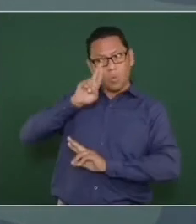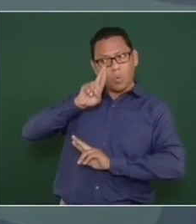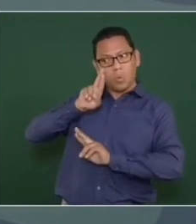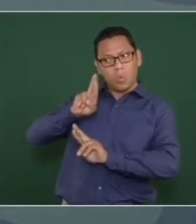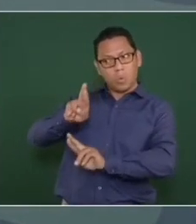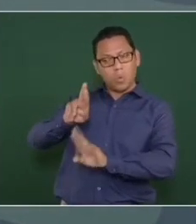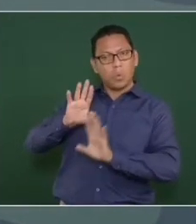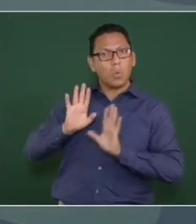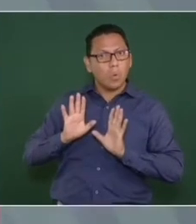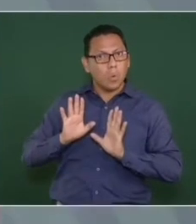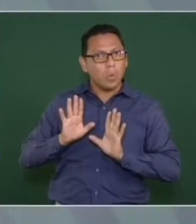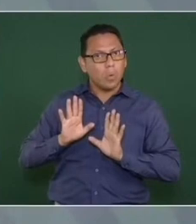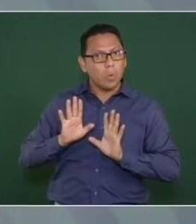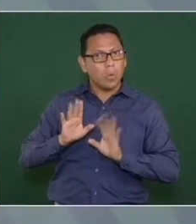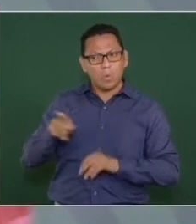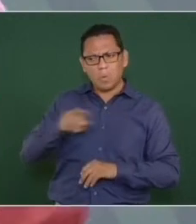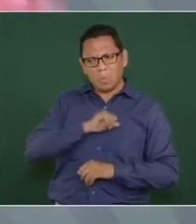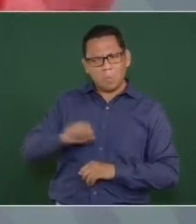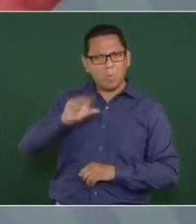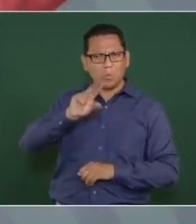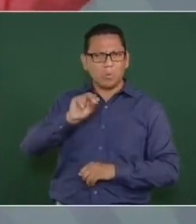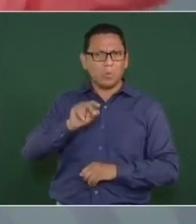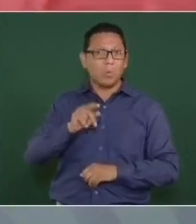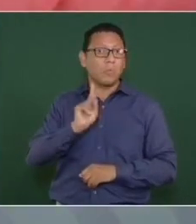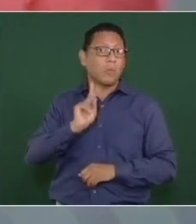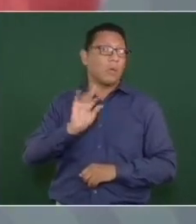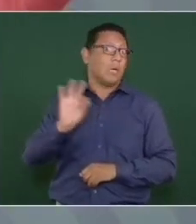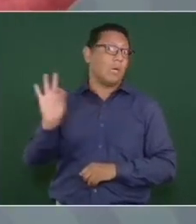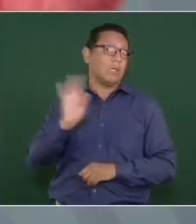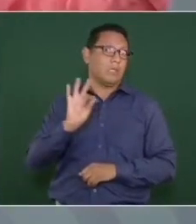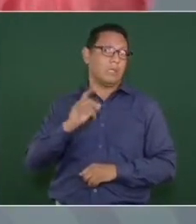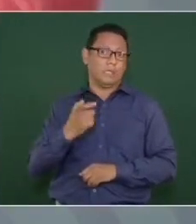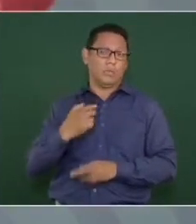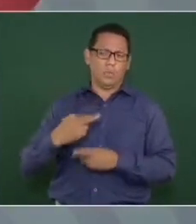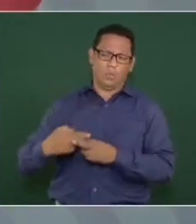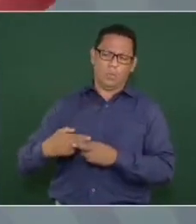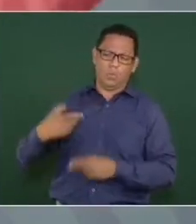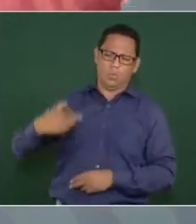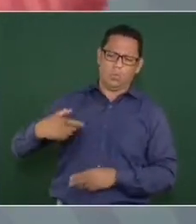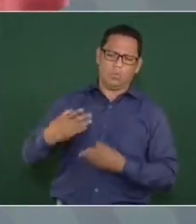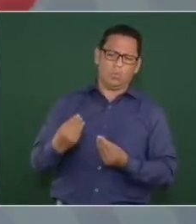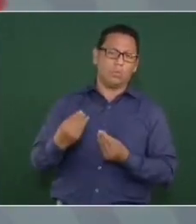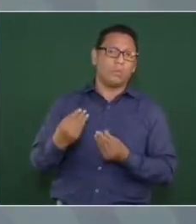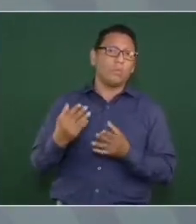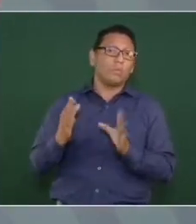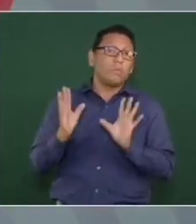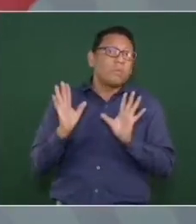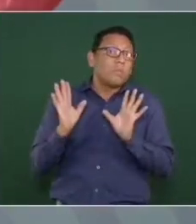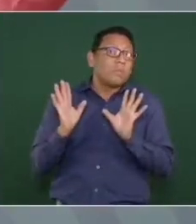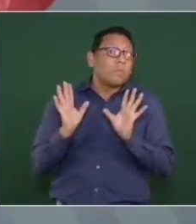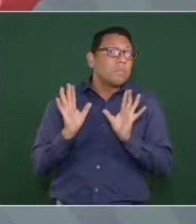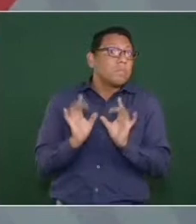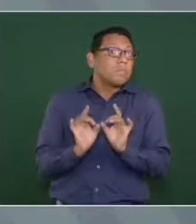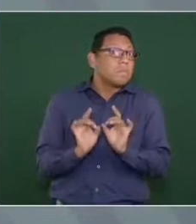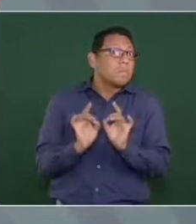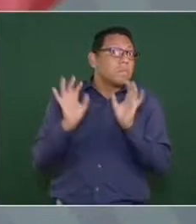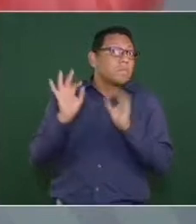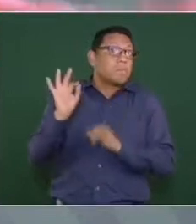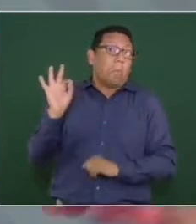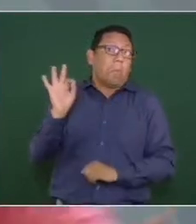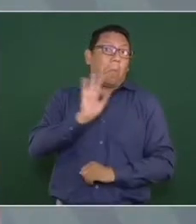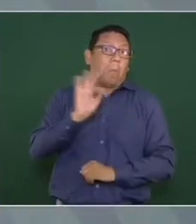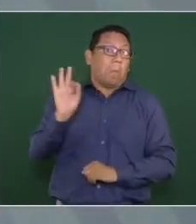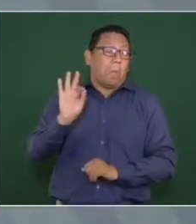y no todo el que tiene es malvado, pero pueden tener mucho dinero porque también se puede dar el caso de que